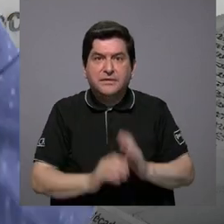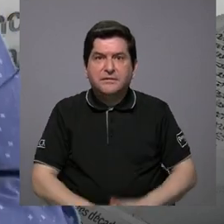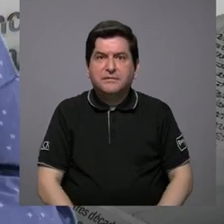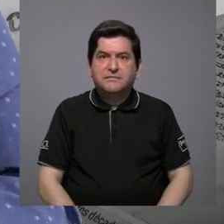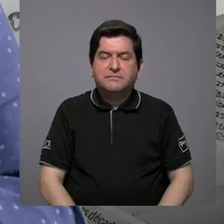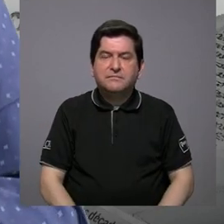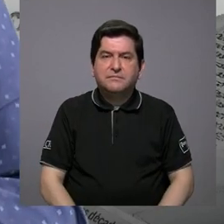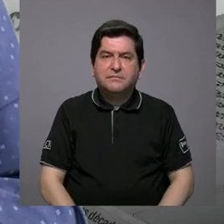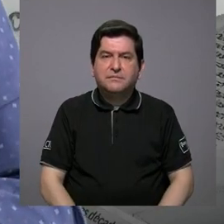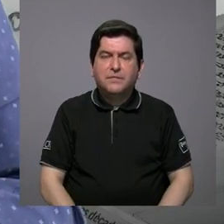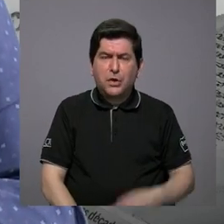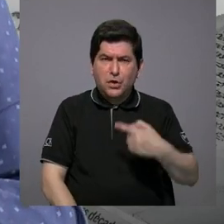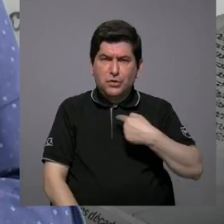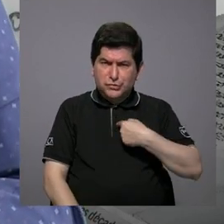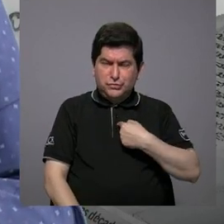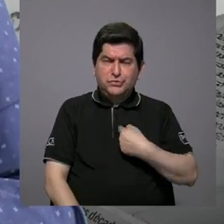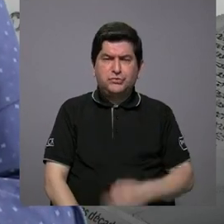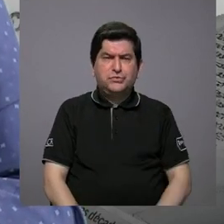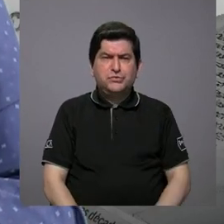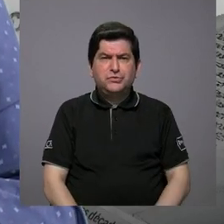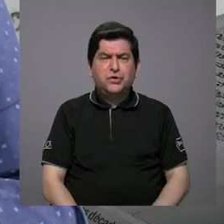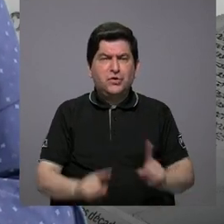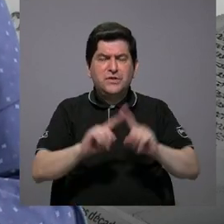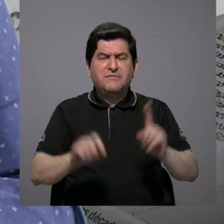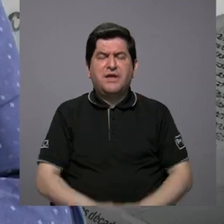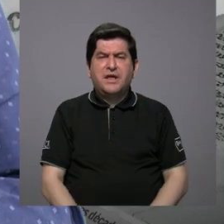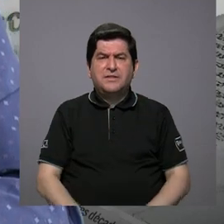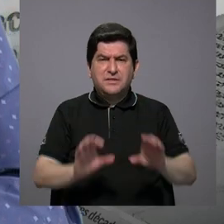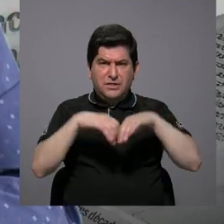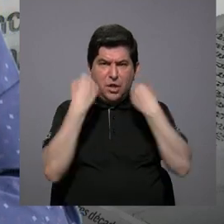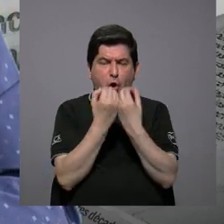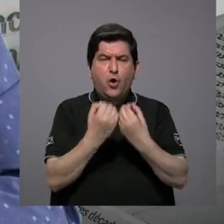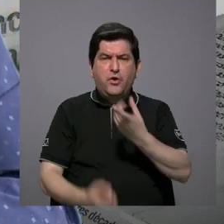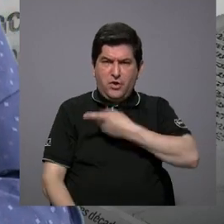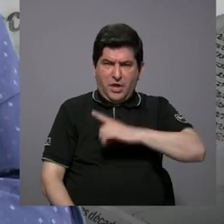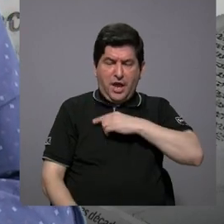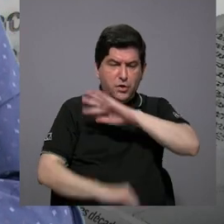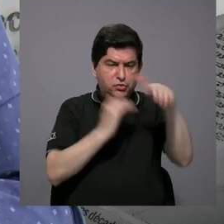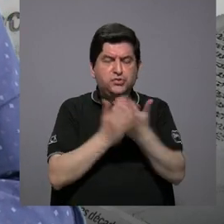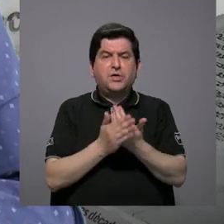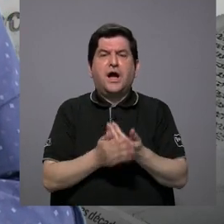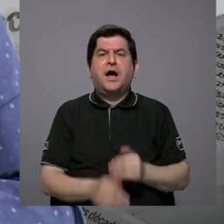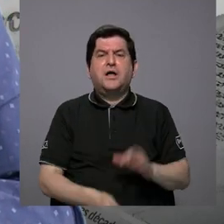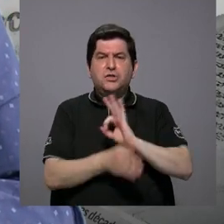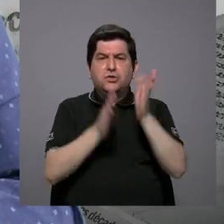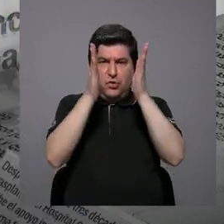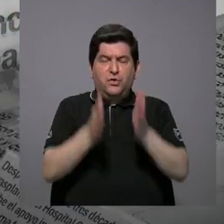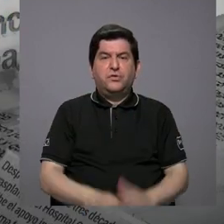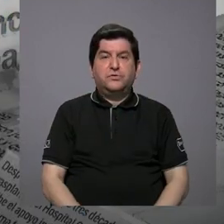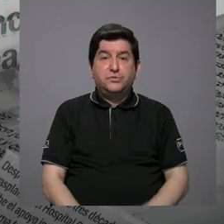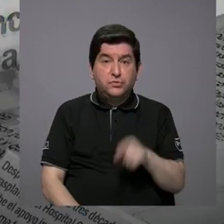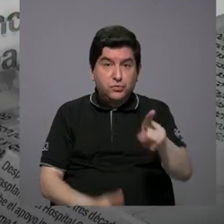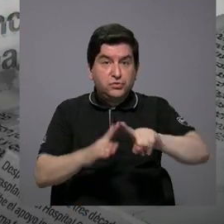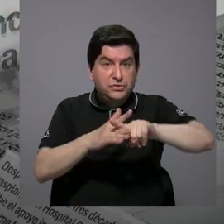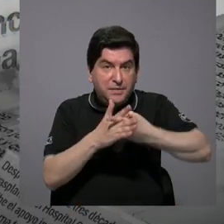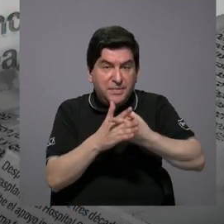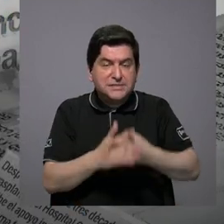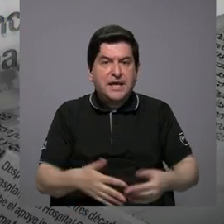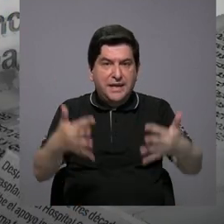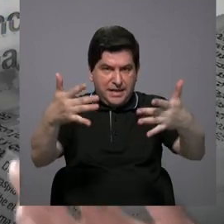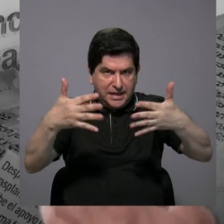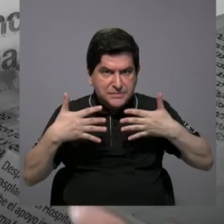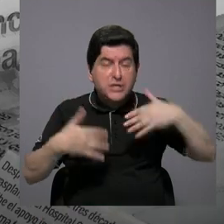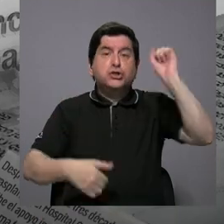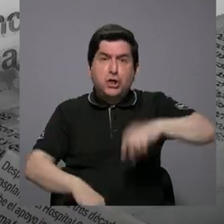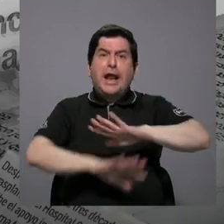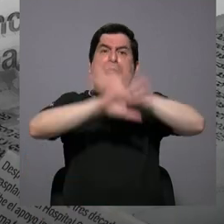aplicado la ley. Es más, yo le hubiera hecho órganos directores a todos esos funcionarios. O sea, les hubiera abierto un expediente.